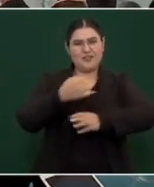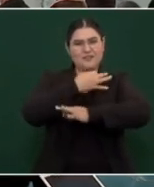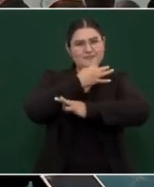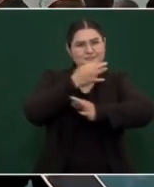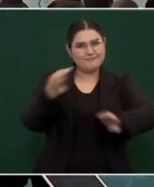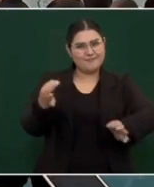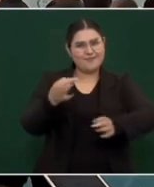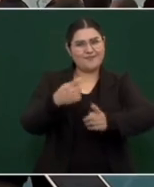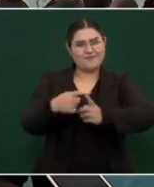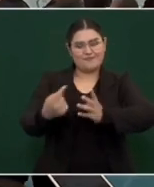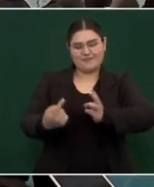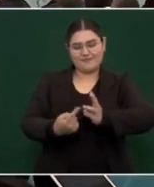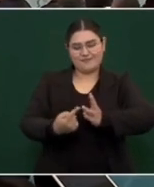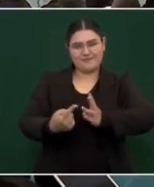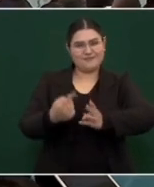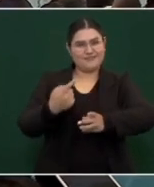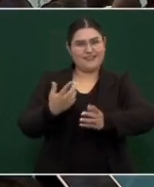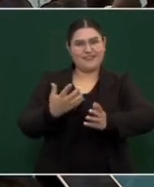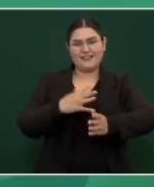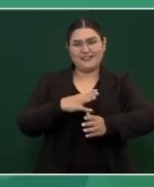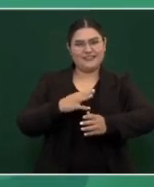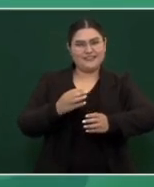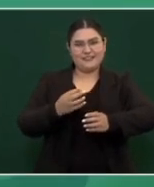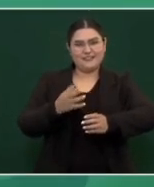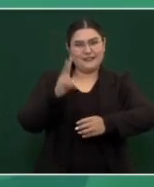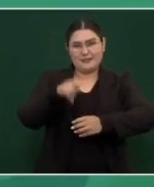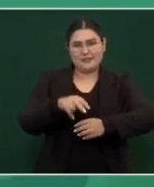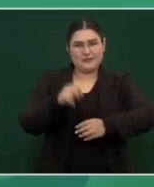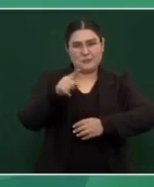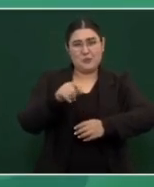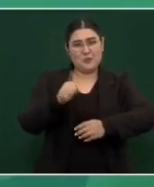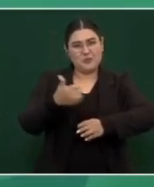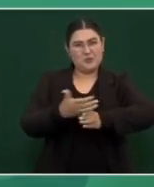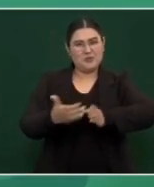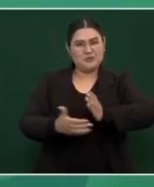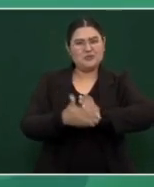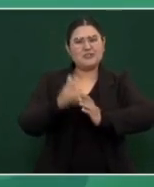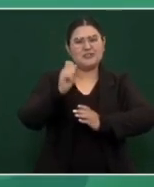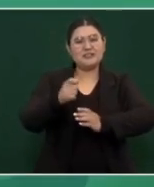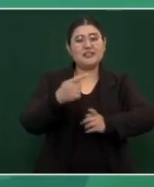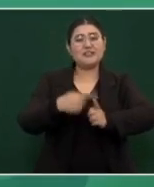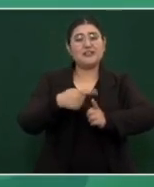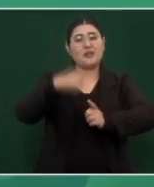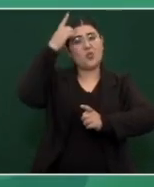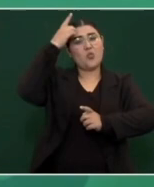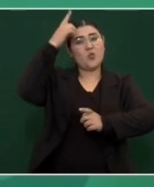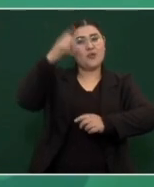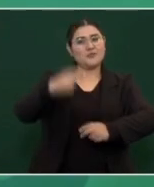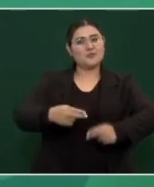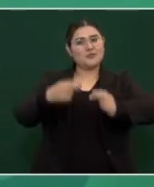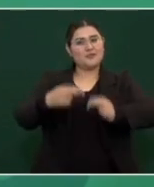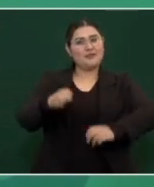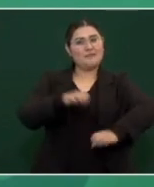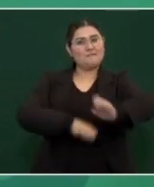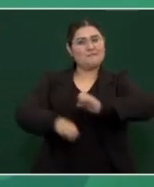y también una cosa son los dueños de los medios de información, las empresas